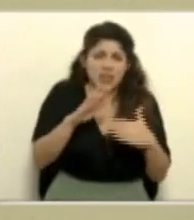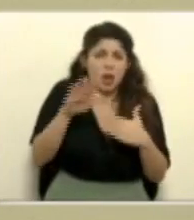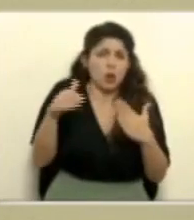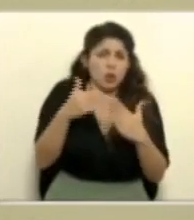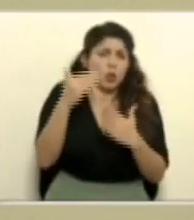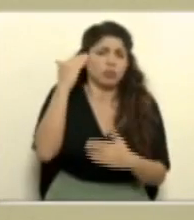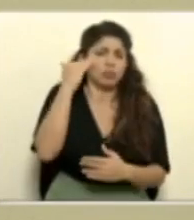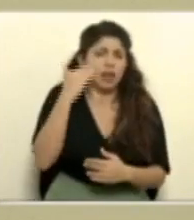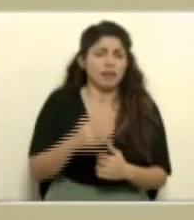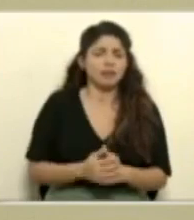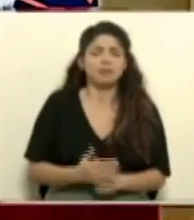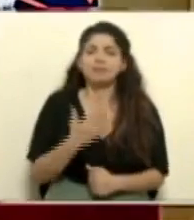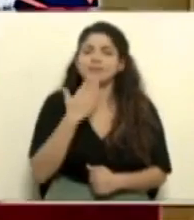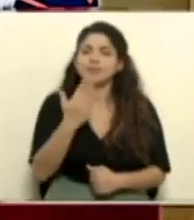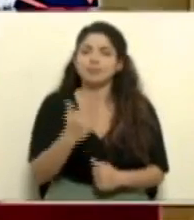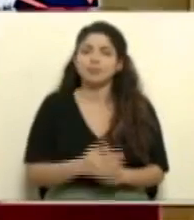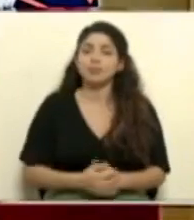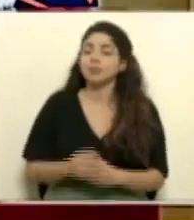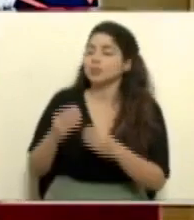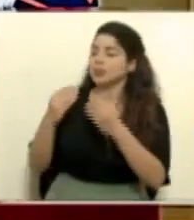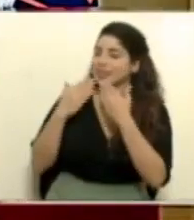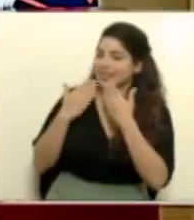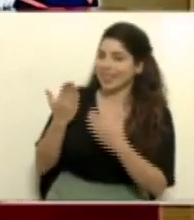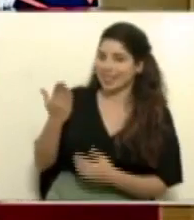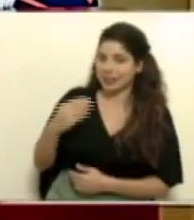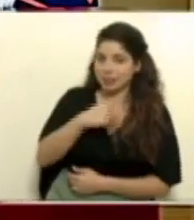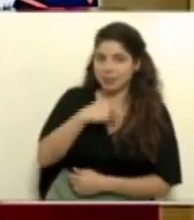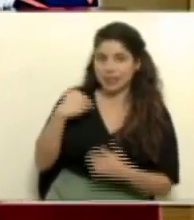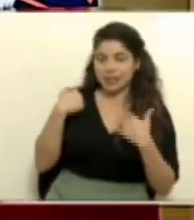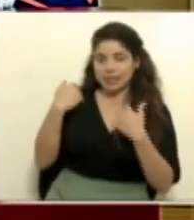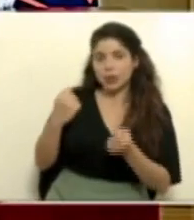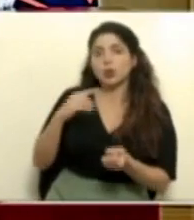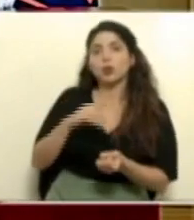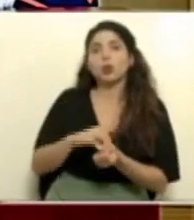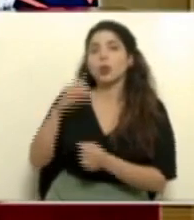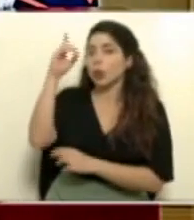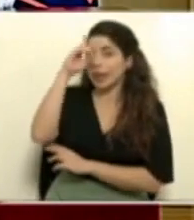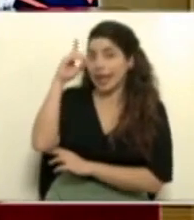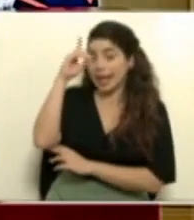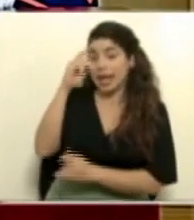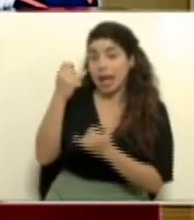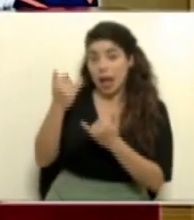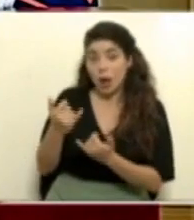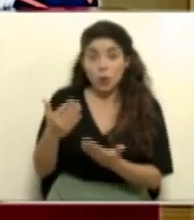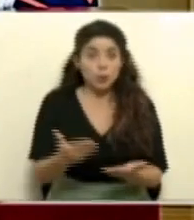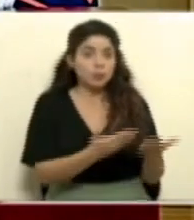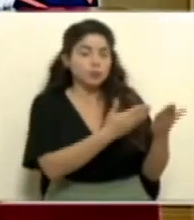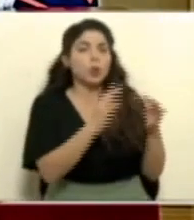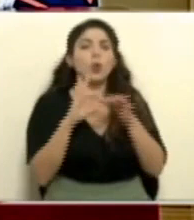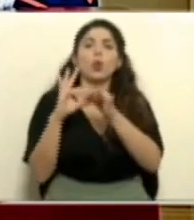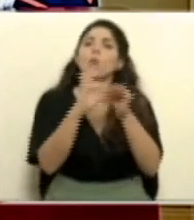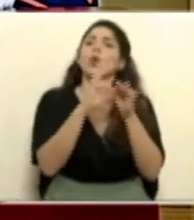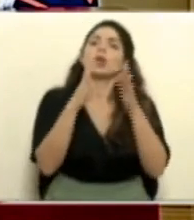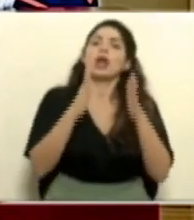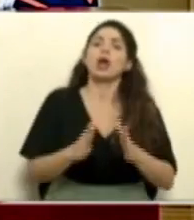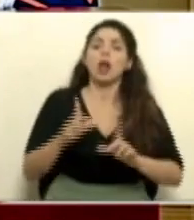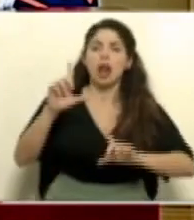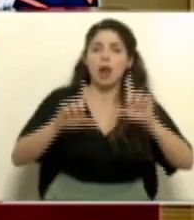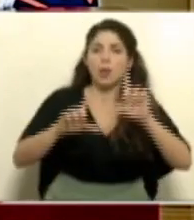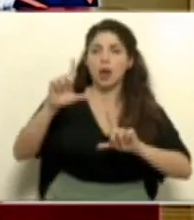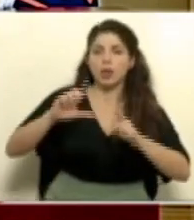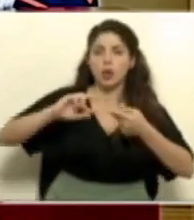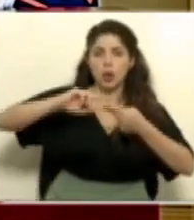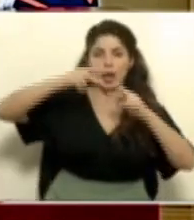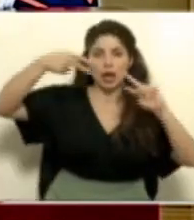conocemos. Muchas gracias al Ministro de Salud, el Dr. Daniel Salas. Escuchamos al Coordinador del Laboratorio de